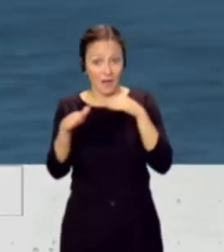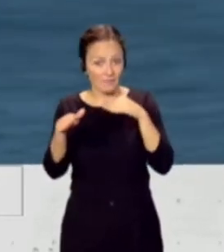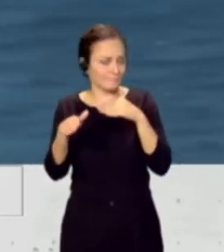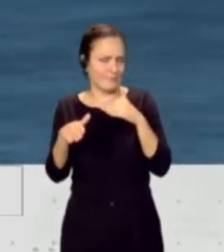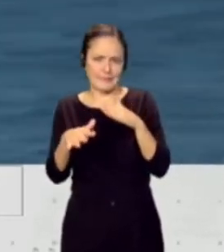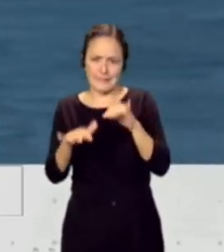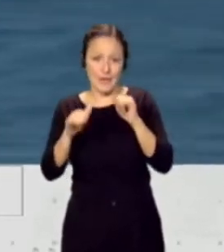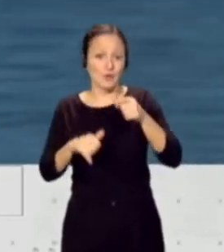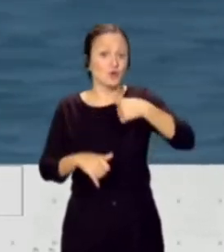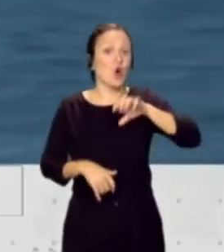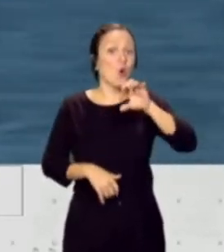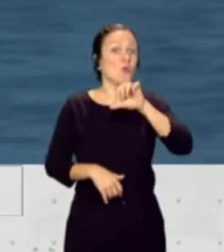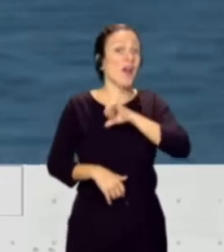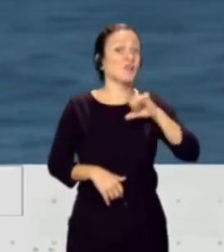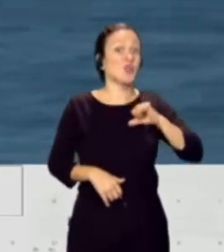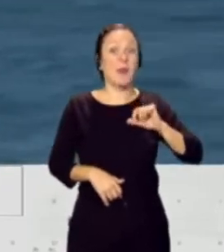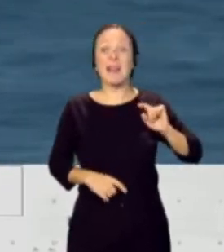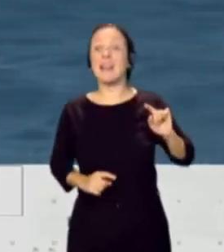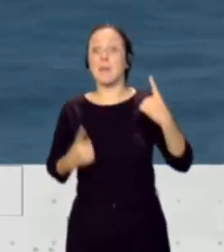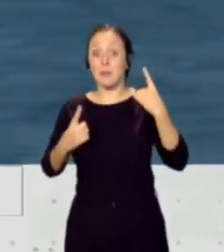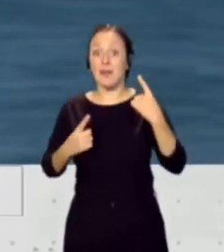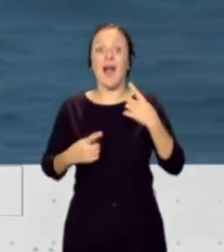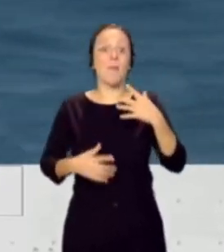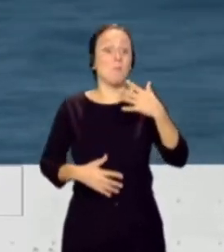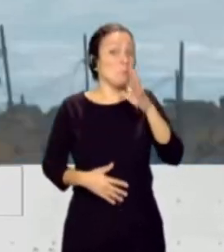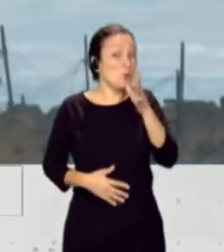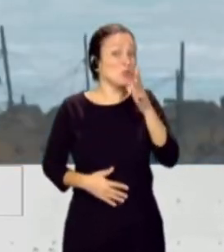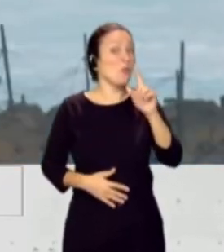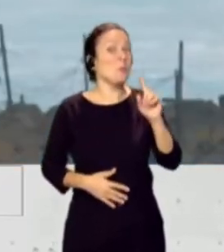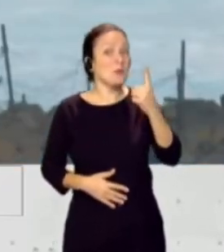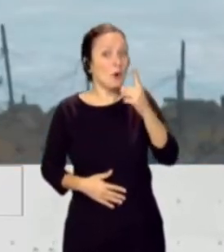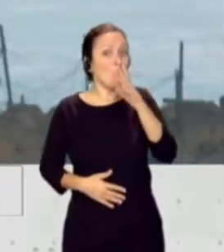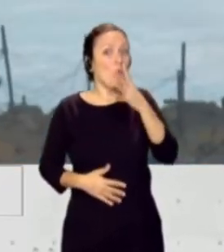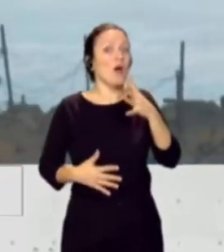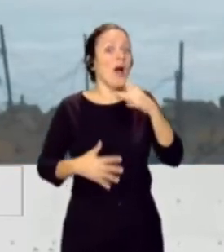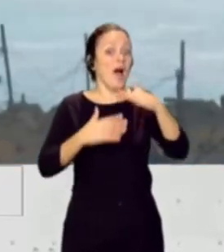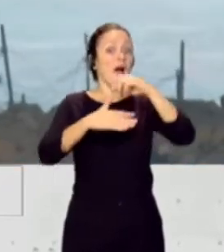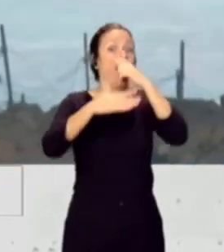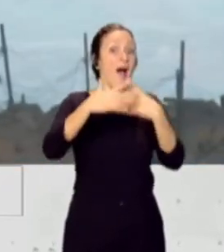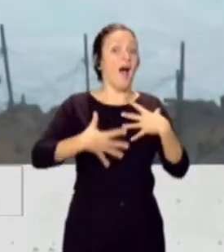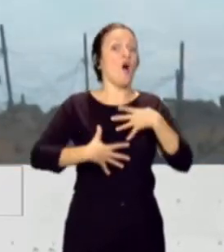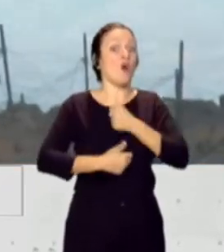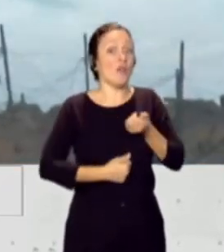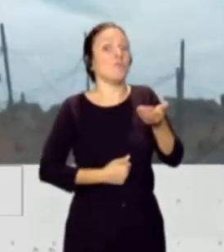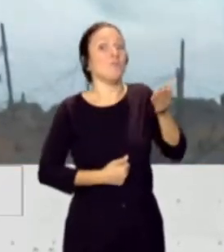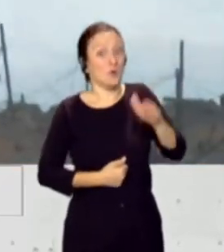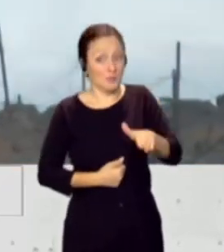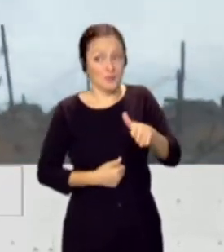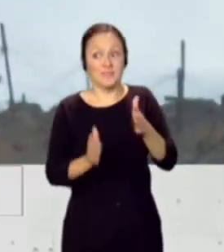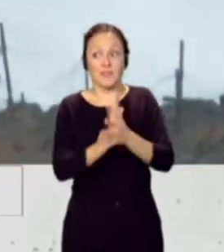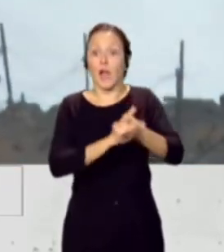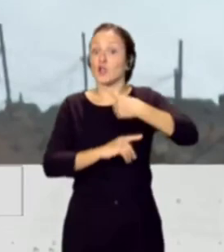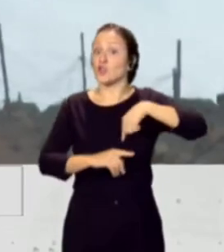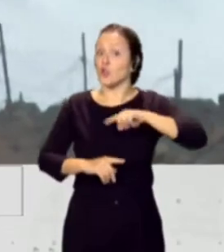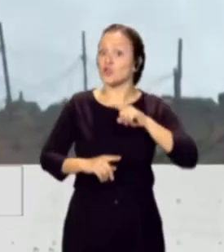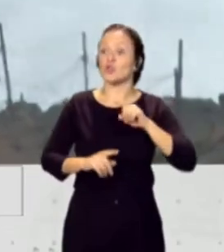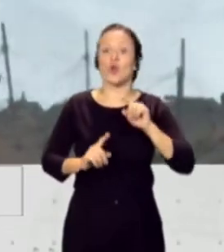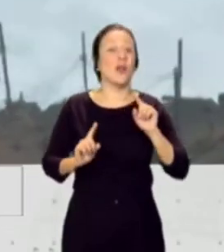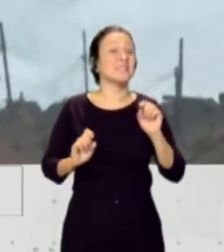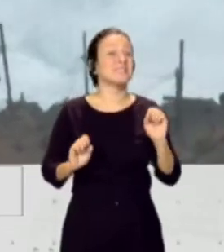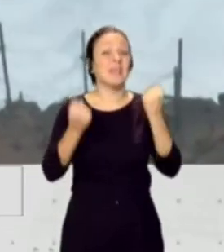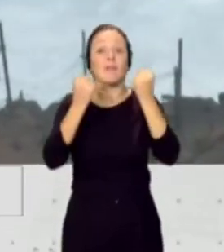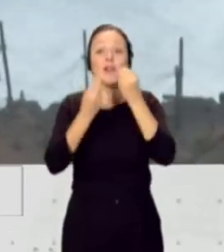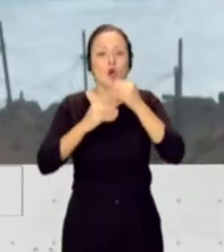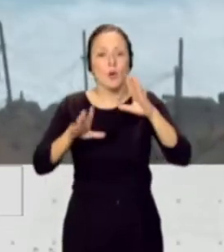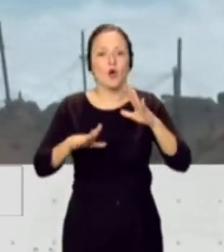donde la primera causa es personas que mueren ahogadas ¿de acuerdo? nos estamos metiendo la imprudencia el mejor flotador el mejor salvavidas